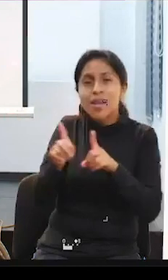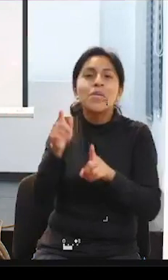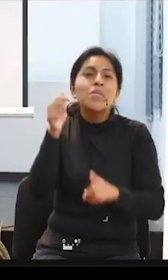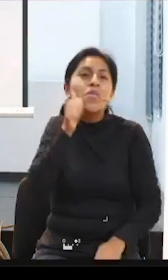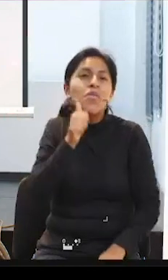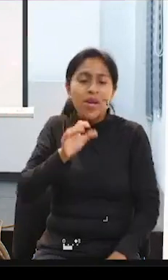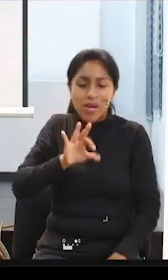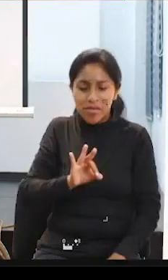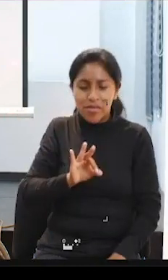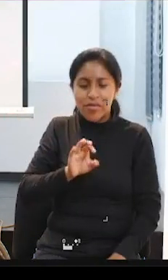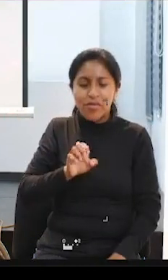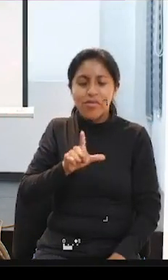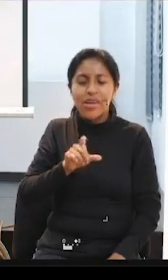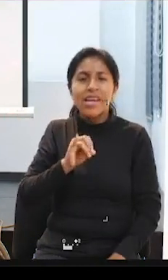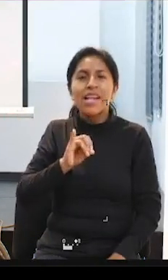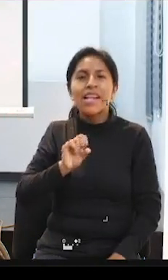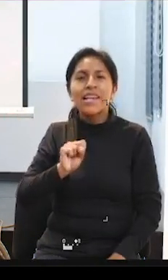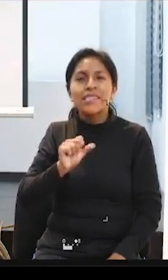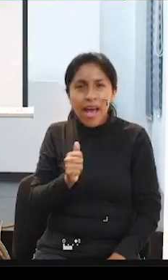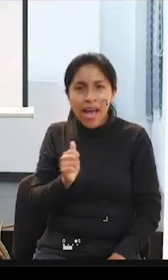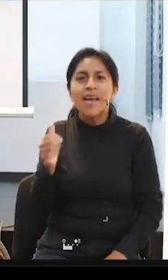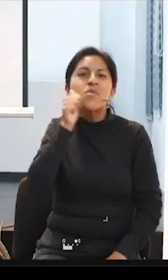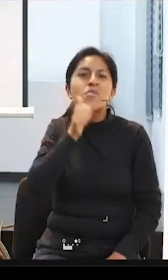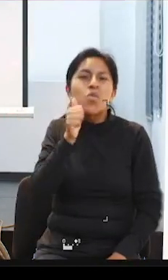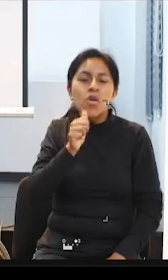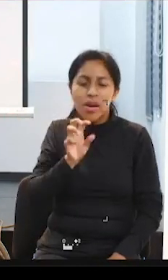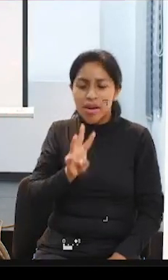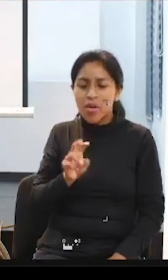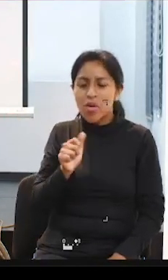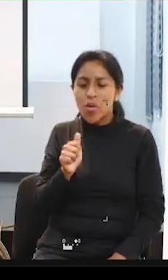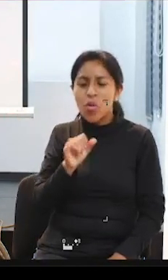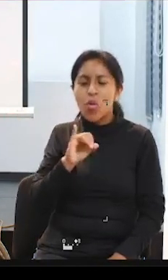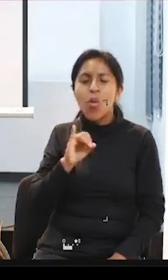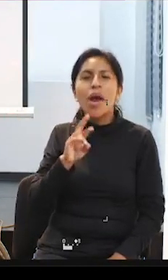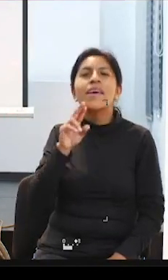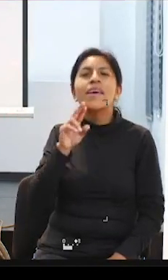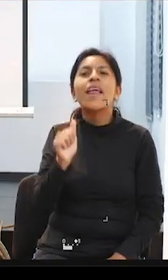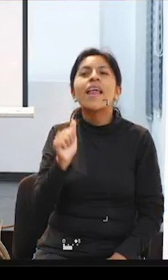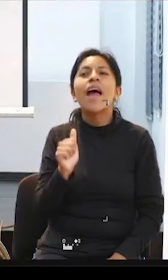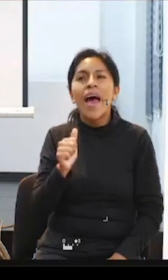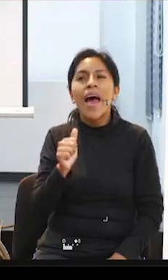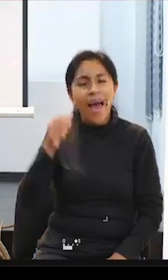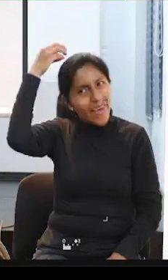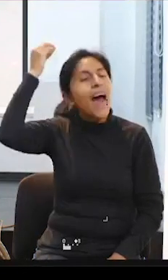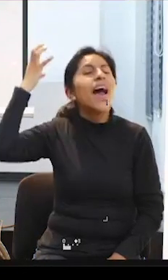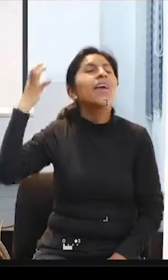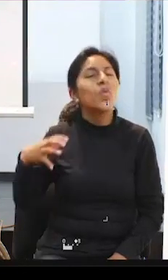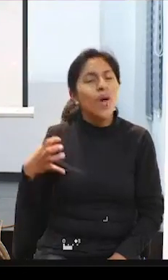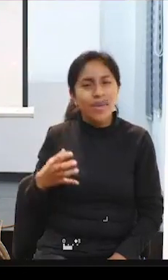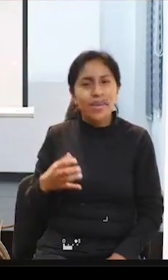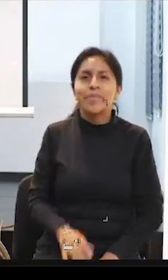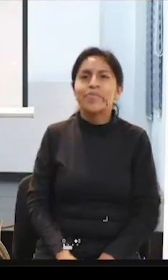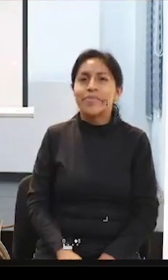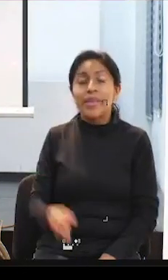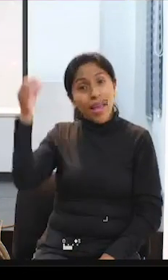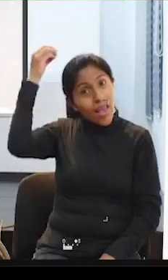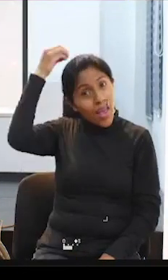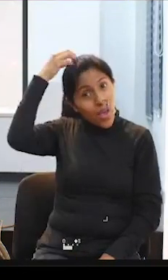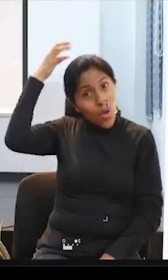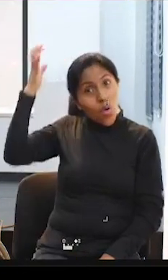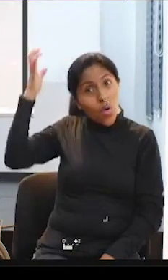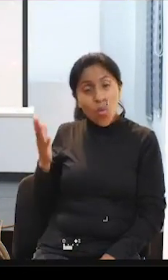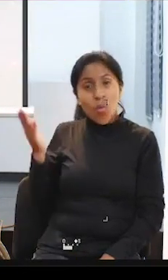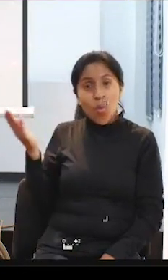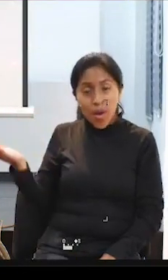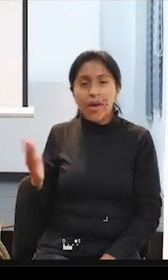por acercarse hasta el centro para este conversatorio. Muchas gracias. Muchas gracias Marta. Y bueno,